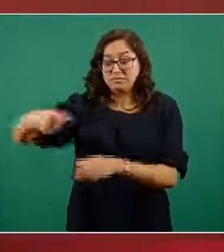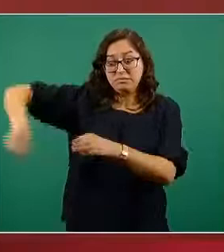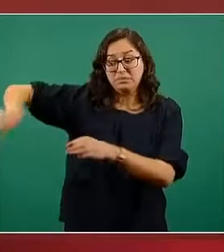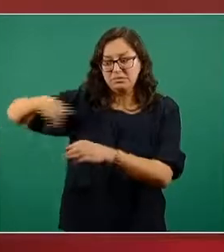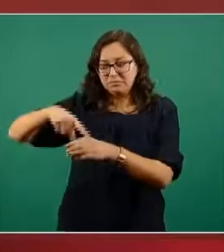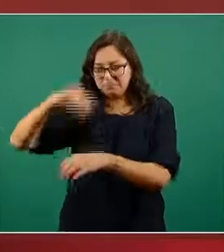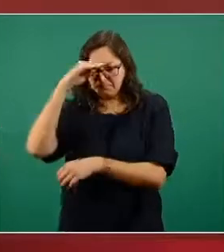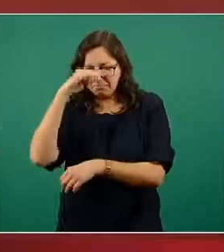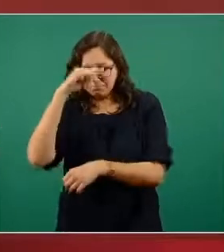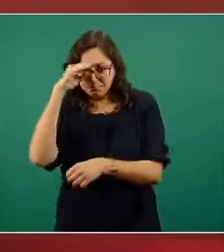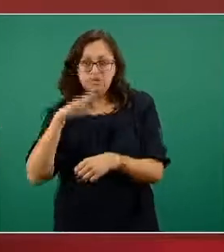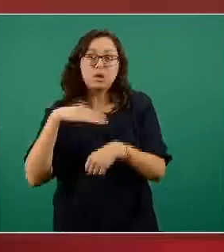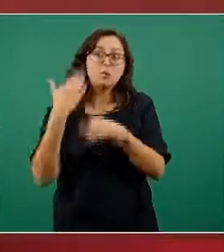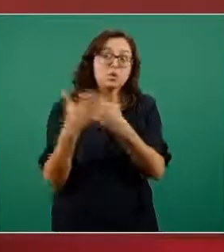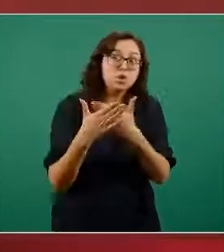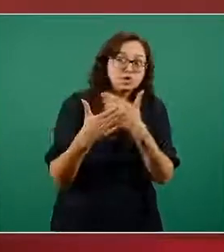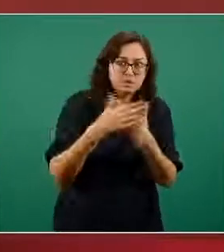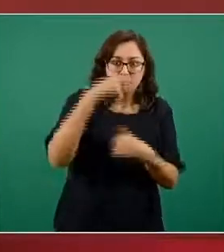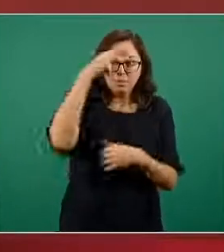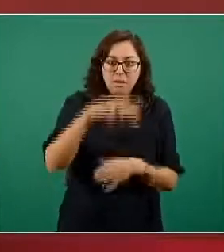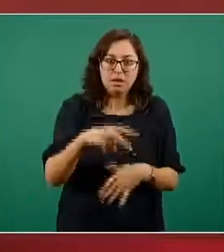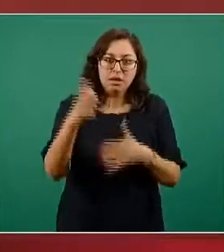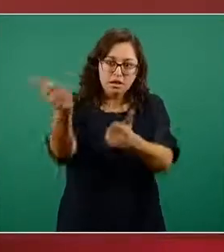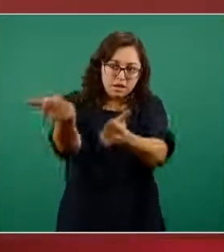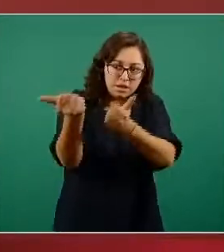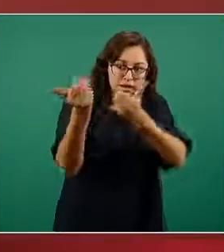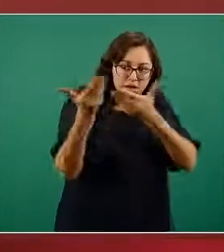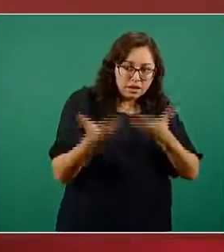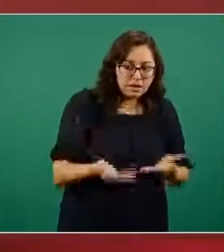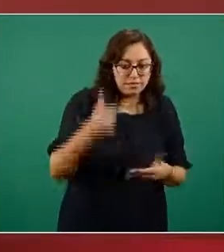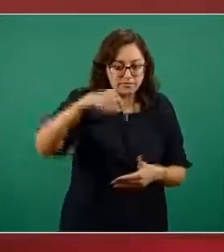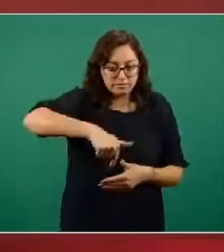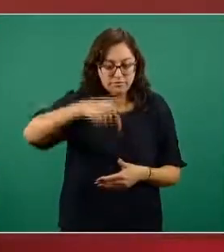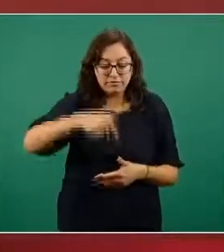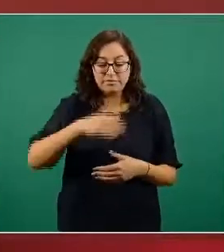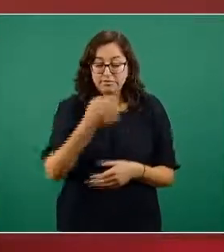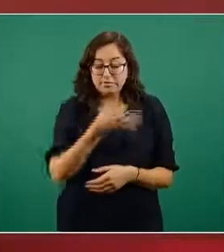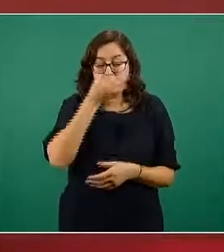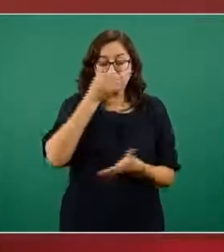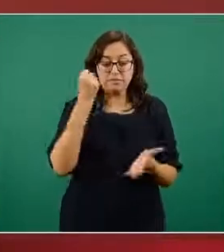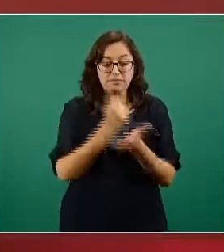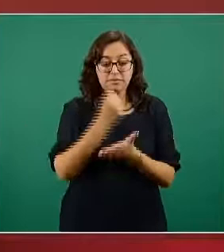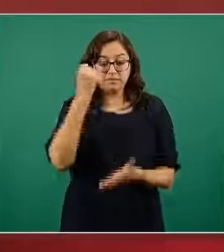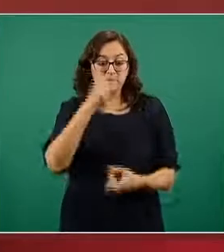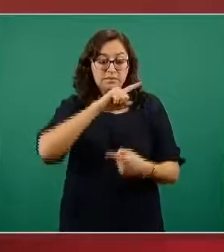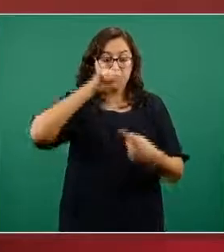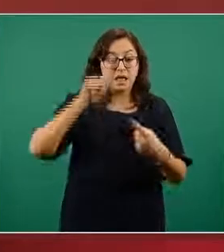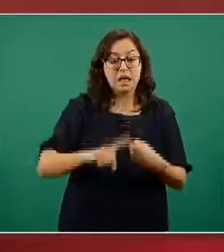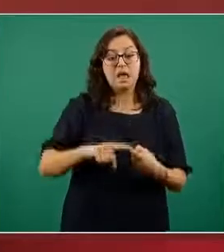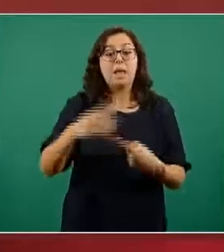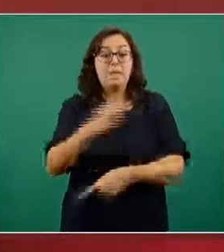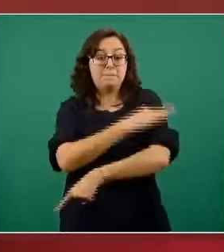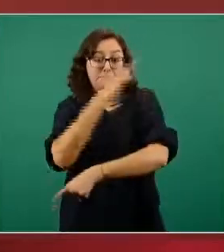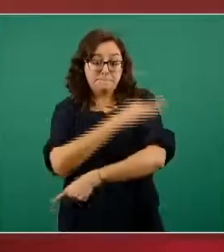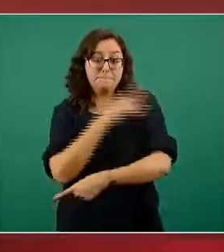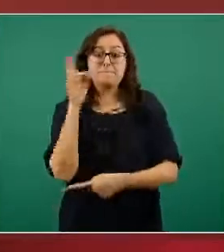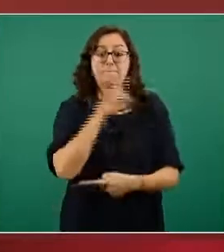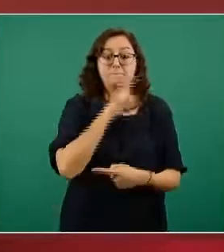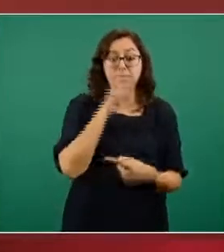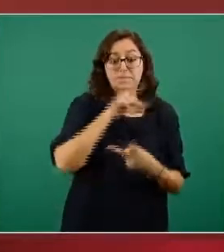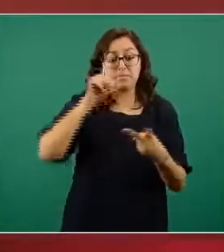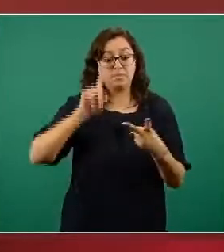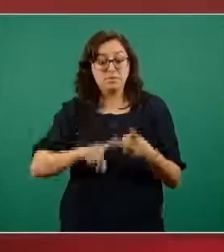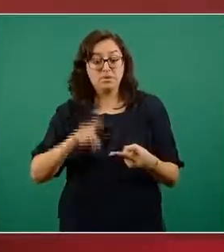de recibir aprobación o autorización de uso de emergencia en México la vacuna Sputnik V de Rusia y la vacuna